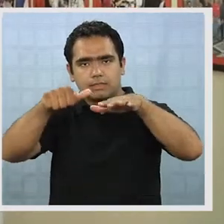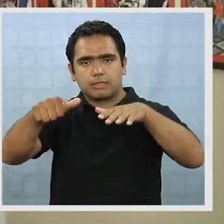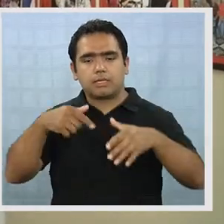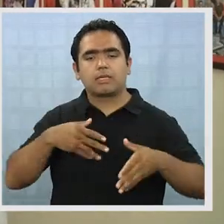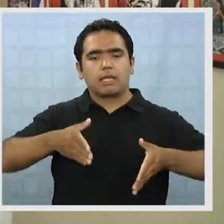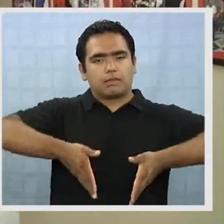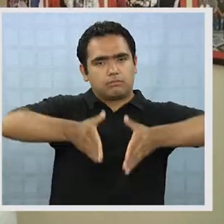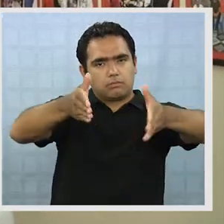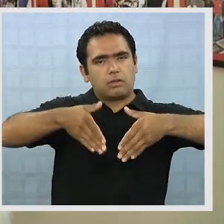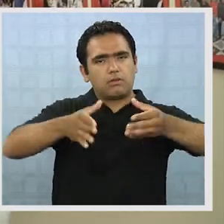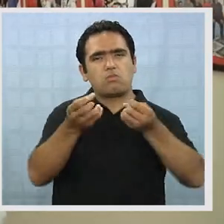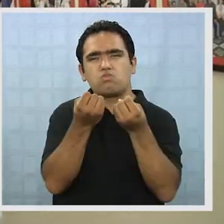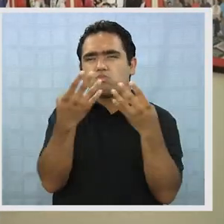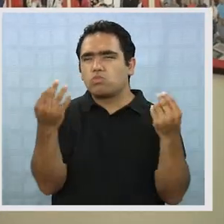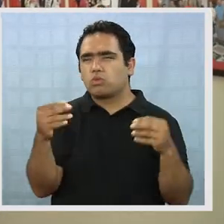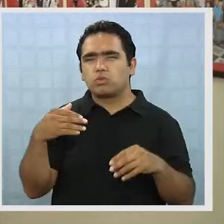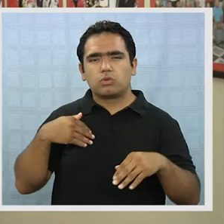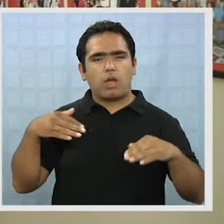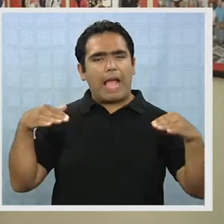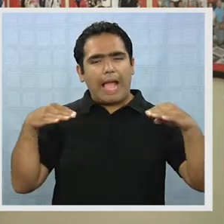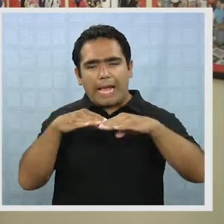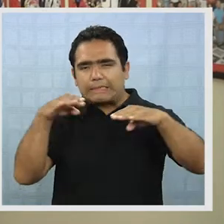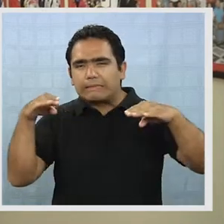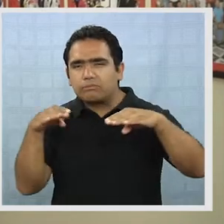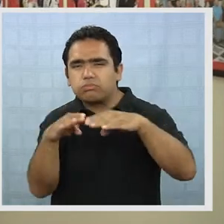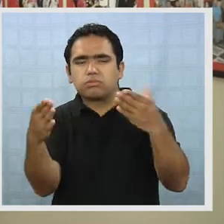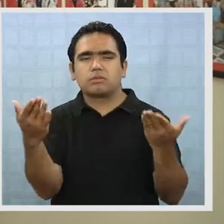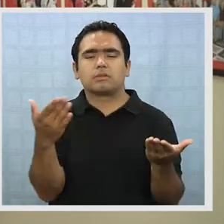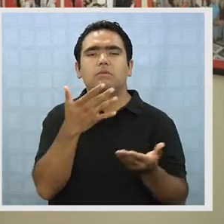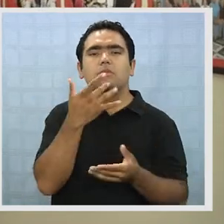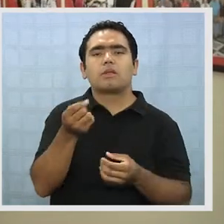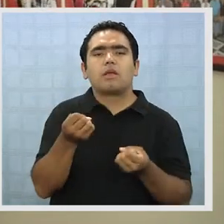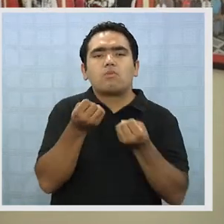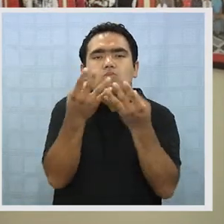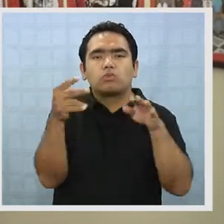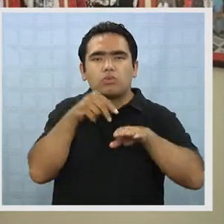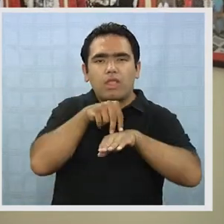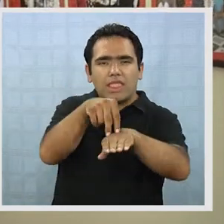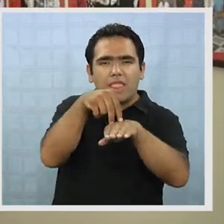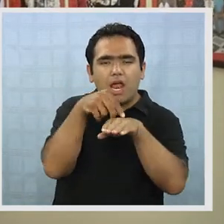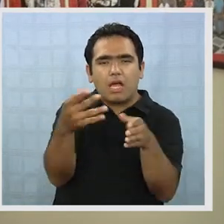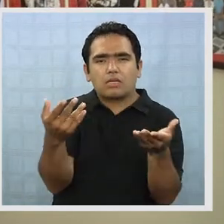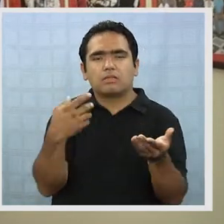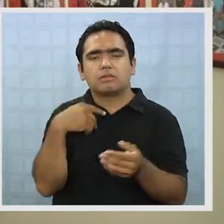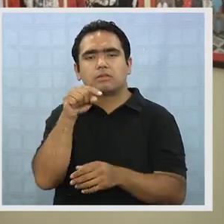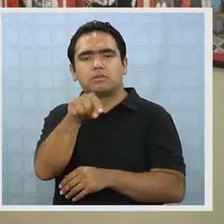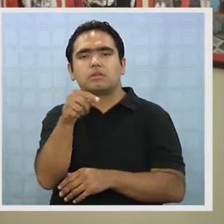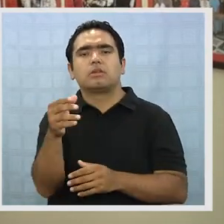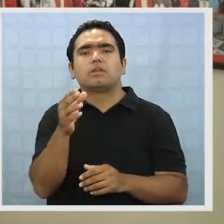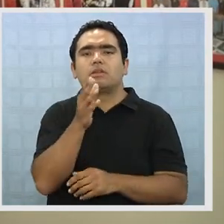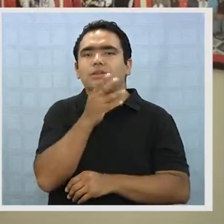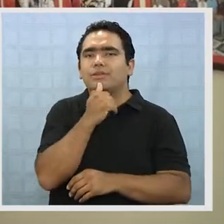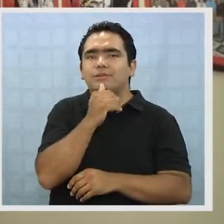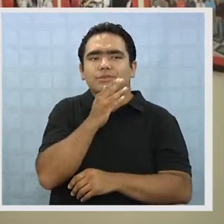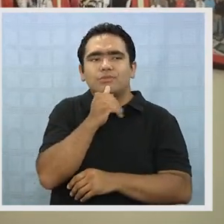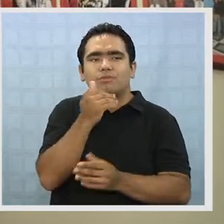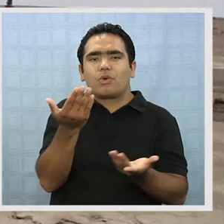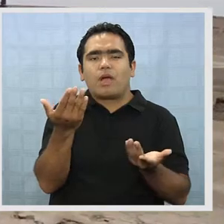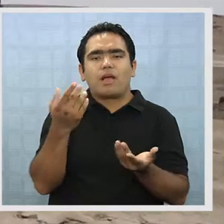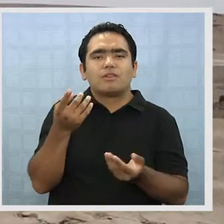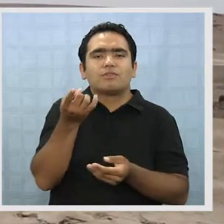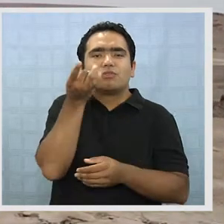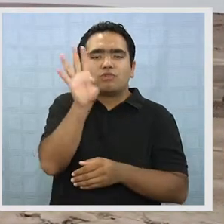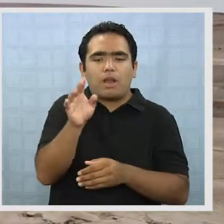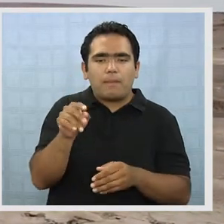gran cantidad de accidentes porque el tránsito que... o la gran cantidad de tránsito que tiene esa ruta, por cierto, que no resiste con